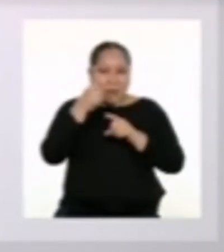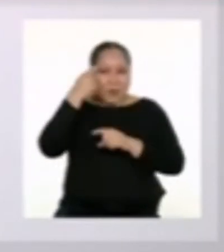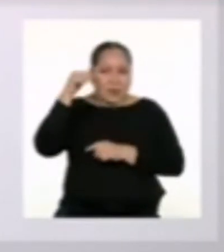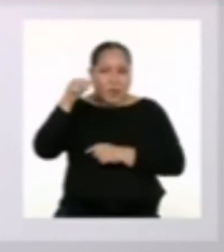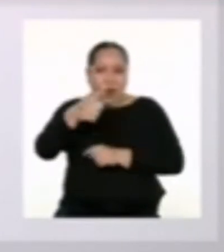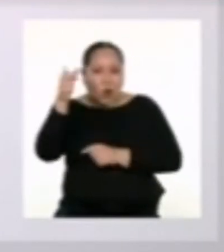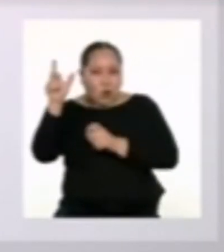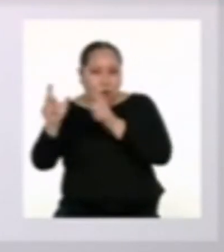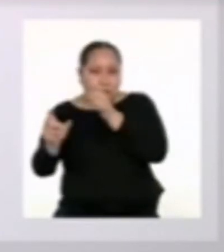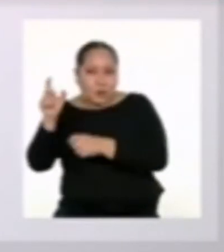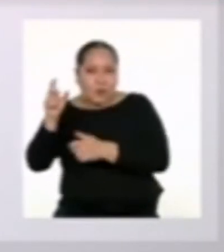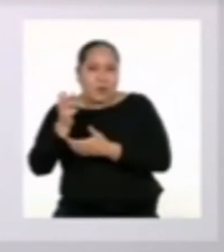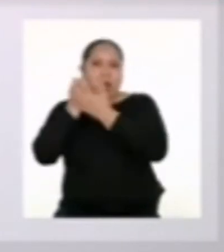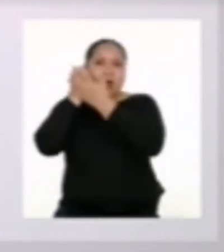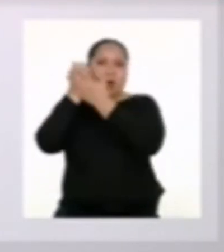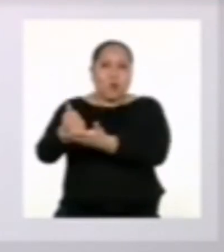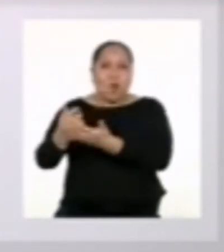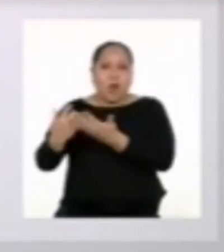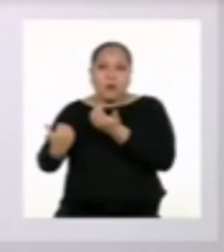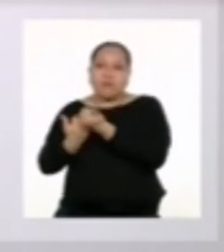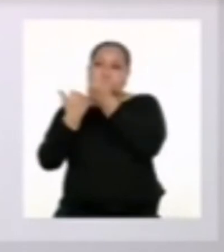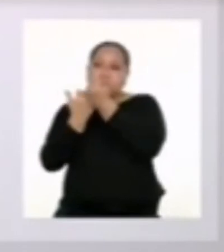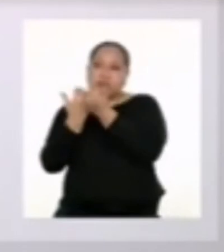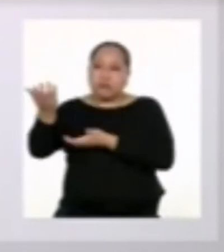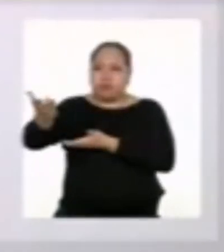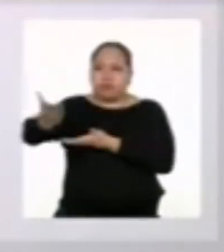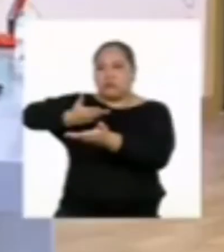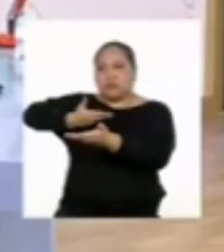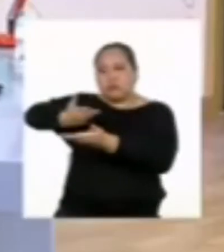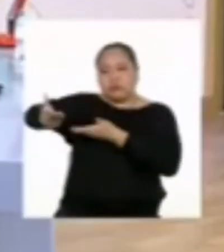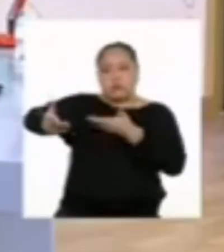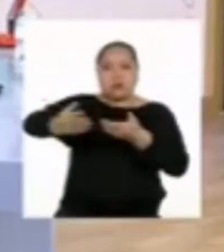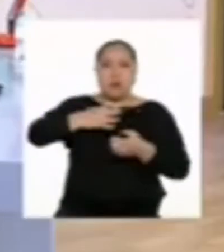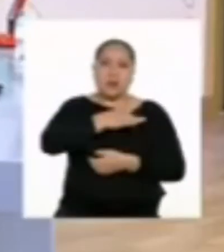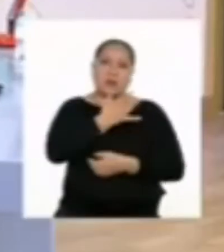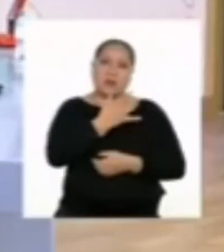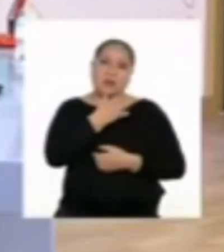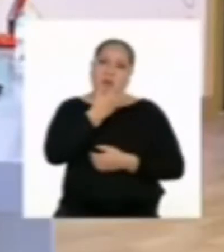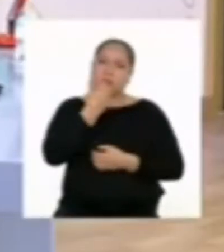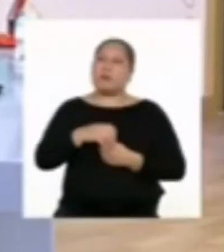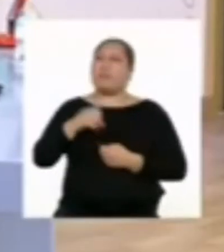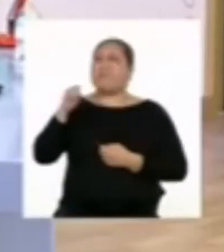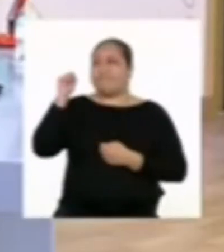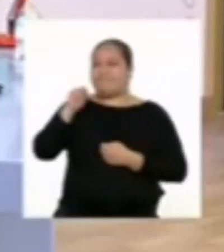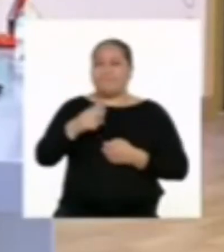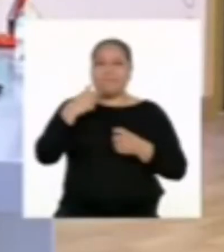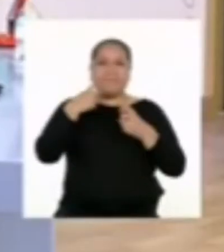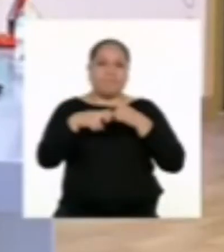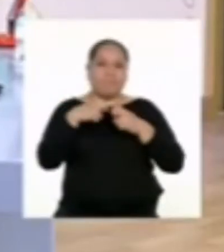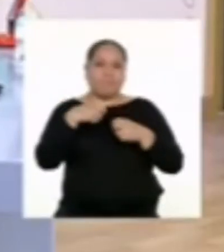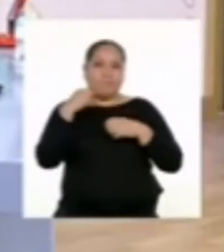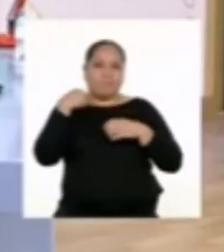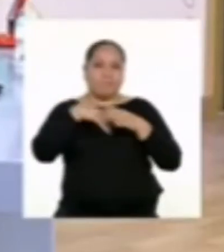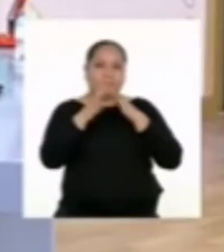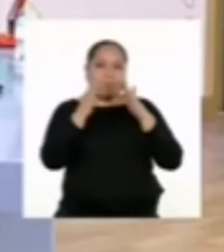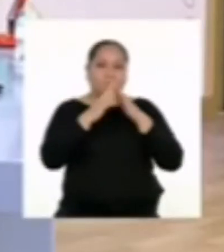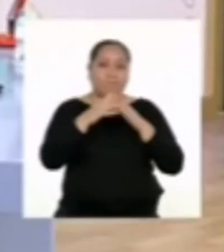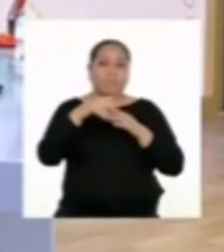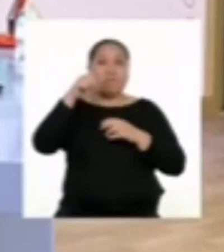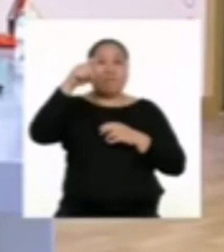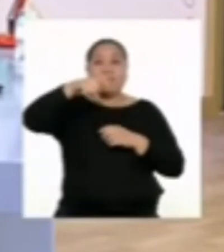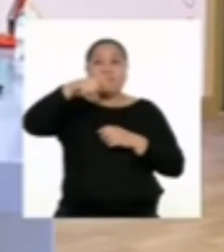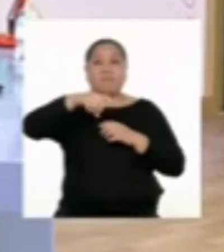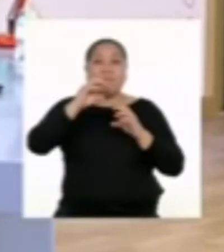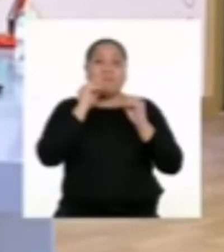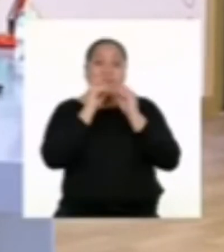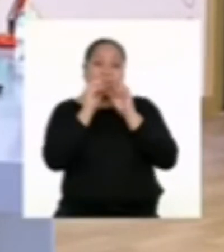en la otra persona y ayudarnos mutuamente para sentirnos mejor. Sí, los problemas en casa se deberían resolver en